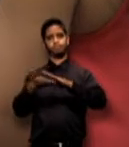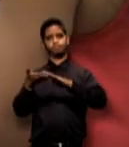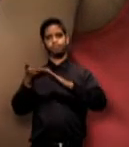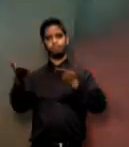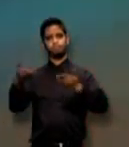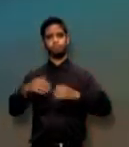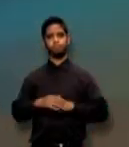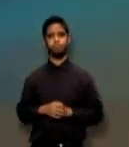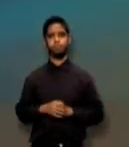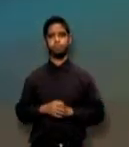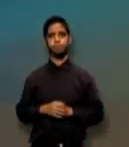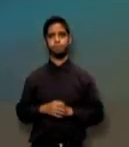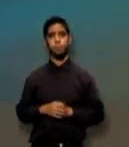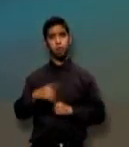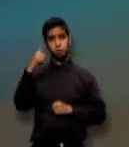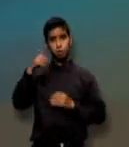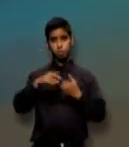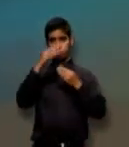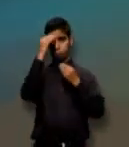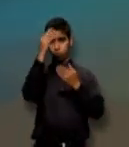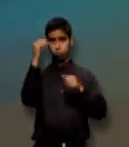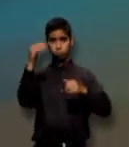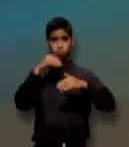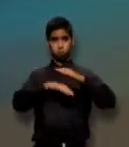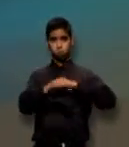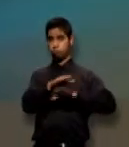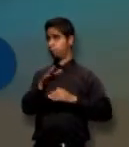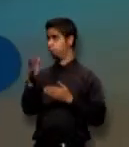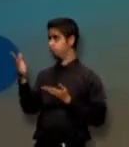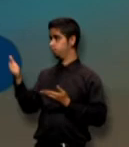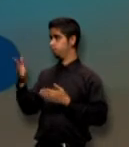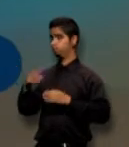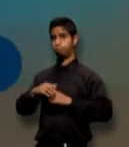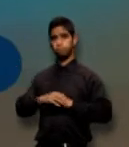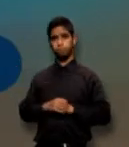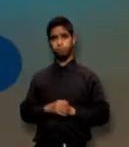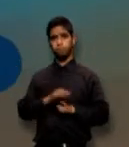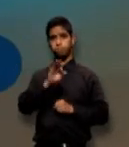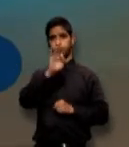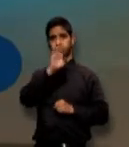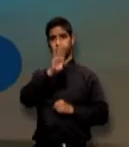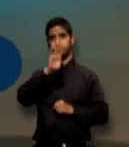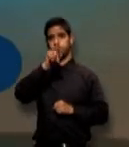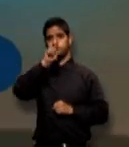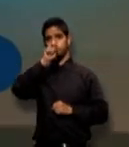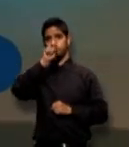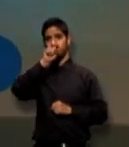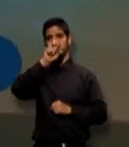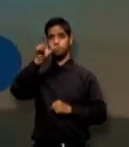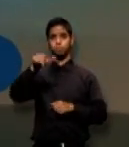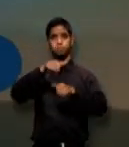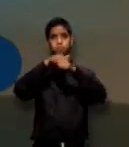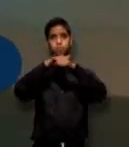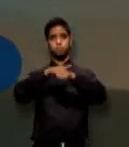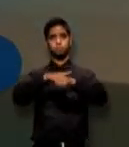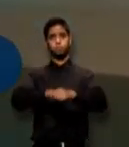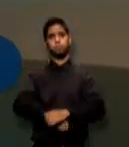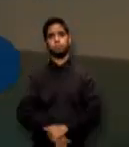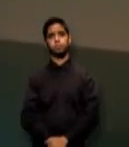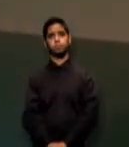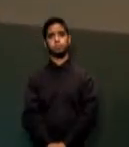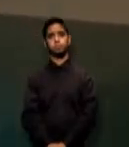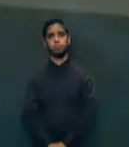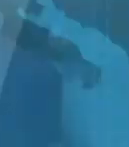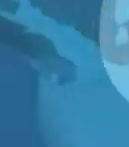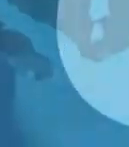-7. Para ver esta y otras noticias visite nuestra página WIPR.PR y síganos en nuestras redes en Facebook y Twitter.